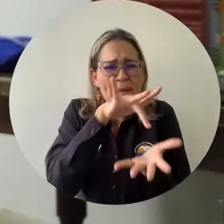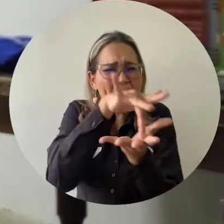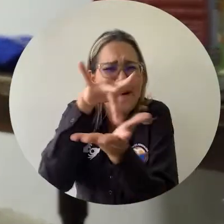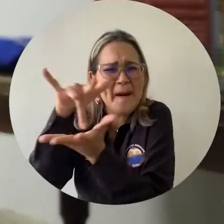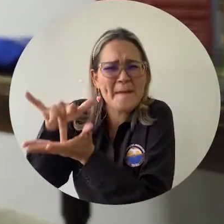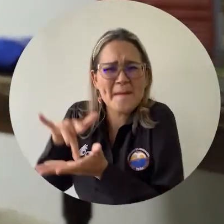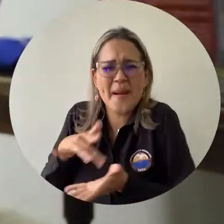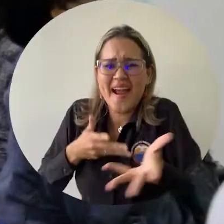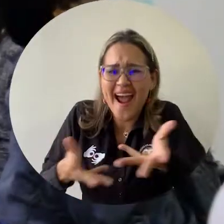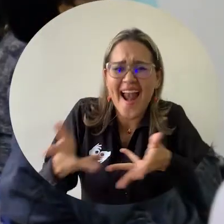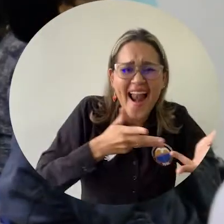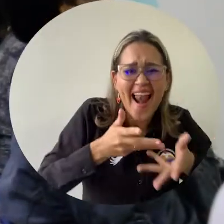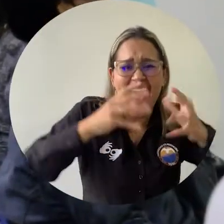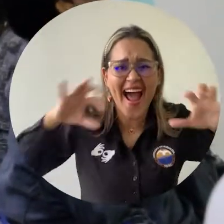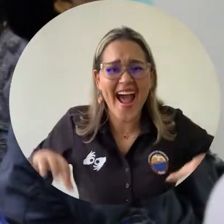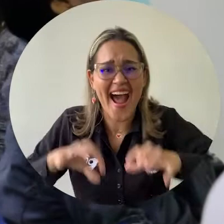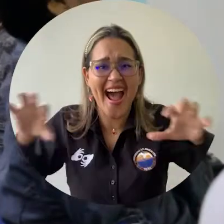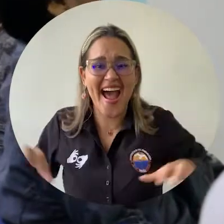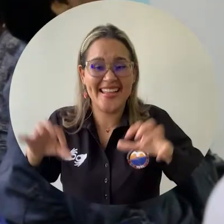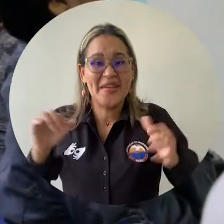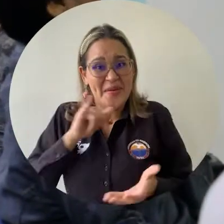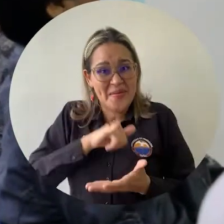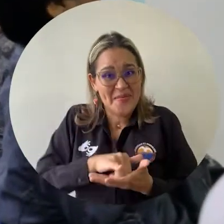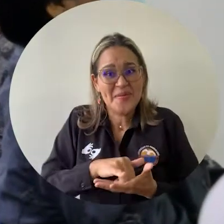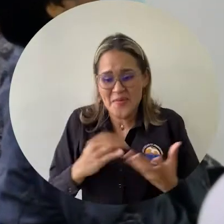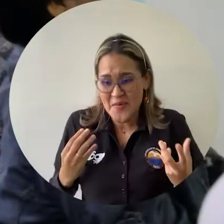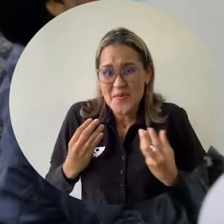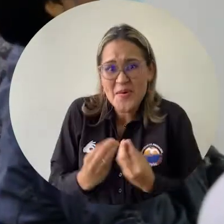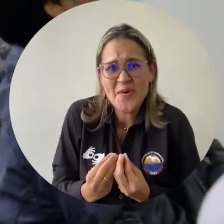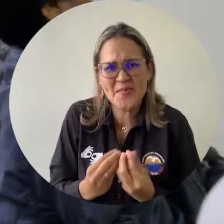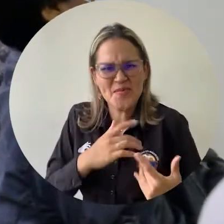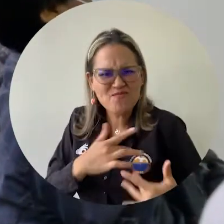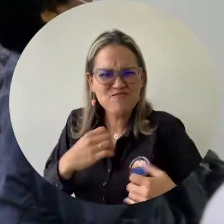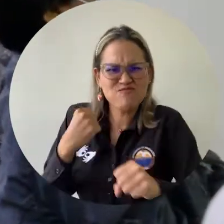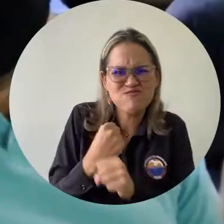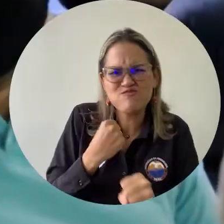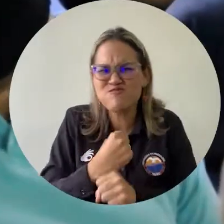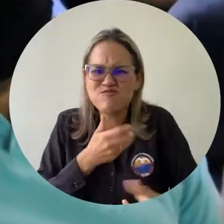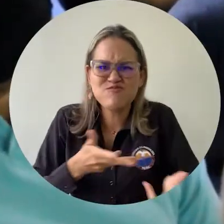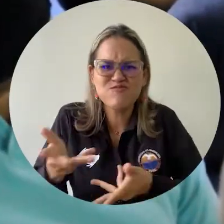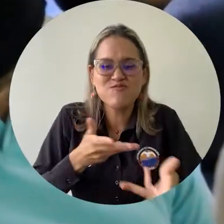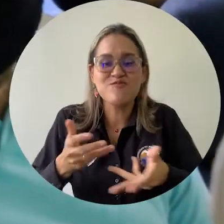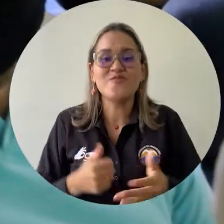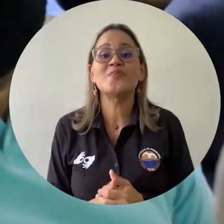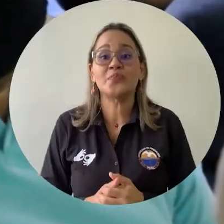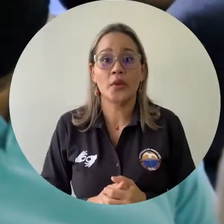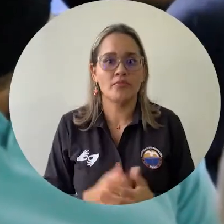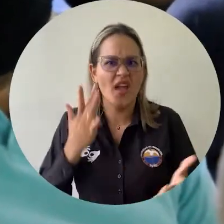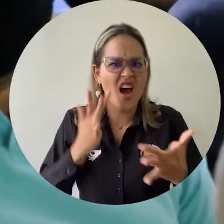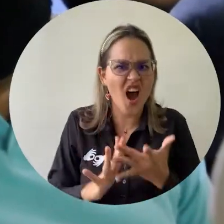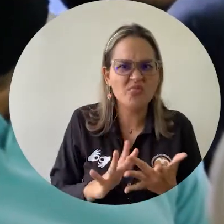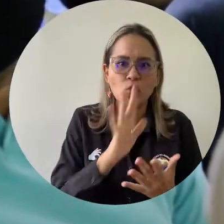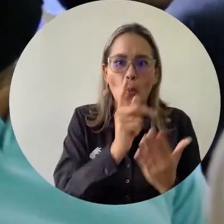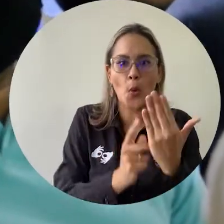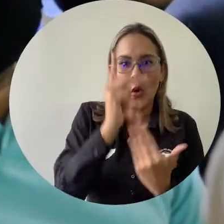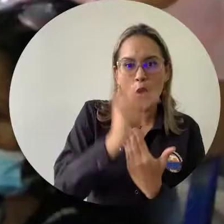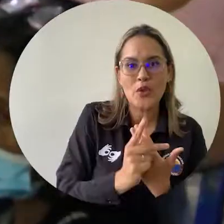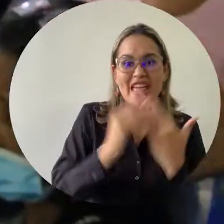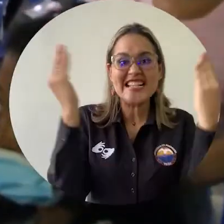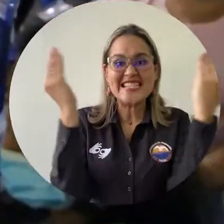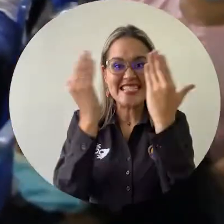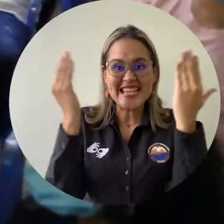activa de las diferentes acciones adelantadas por el voluntariado macondiano, entre esas, los proyectos Cine a la Luna, más